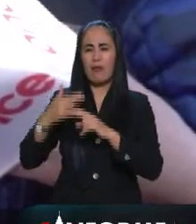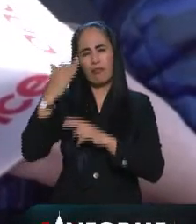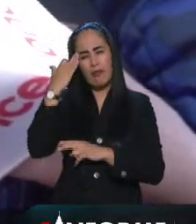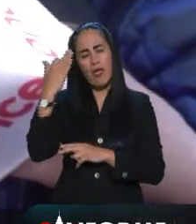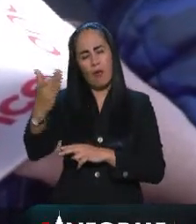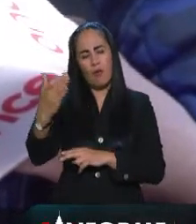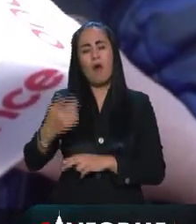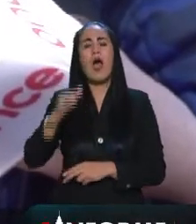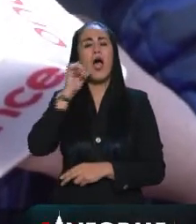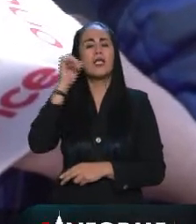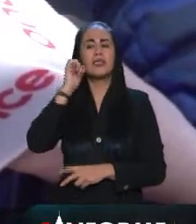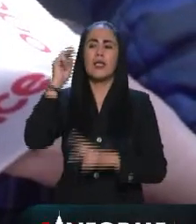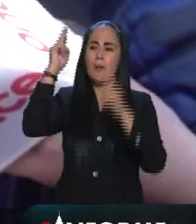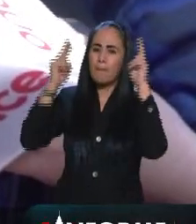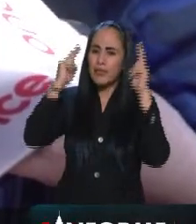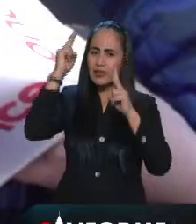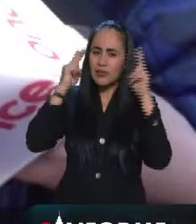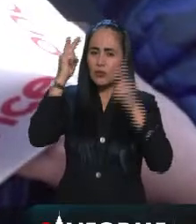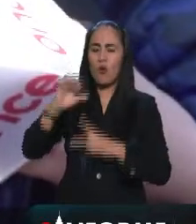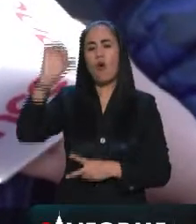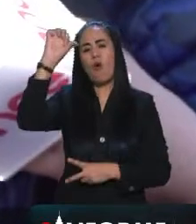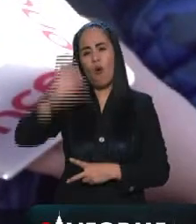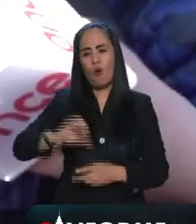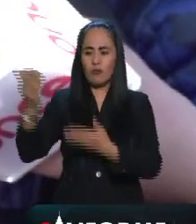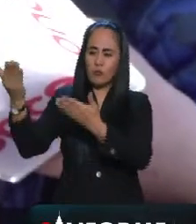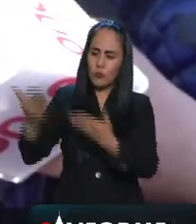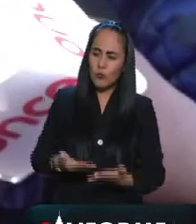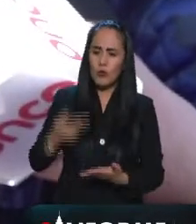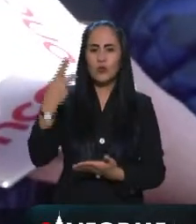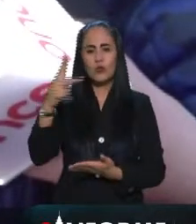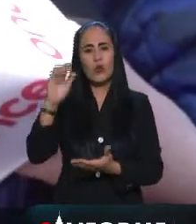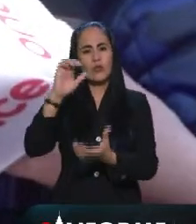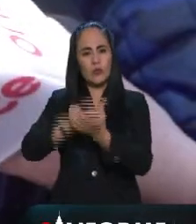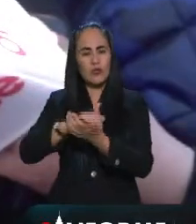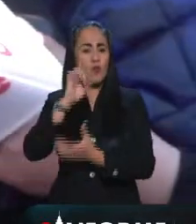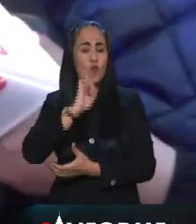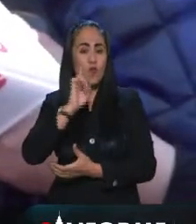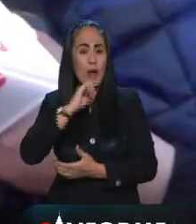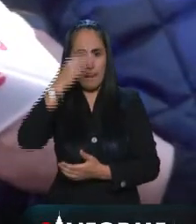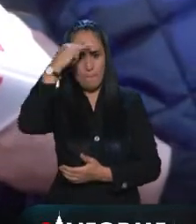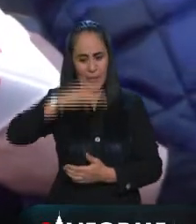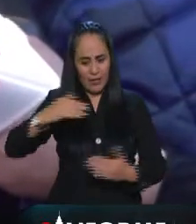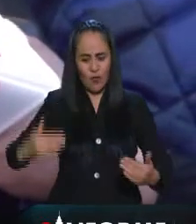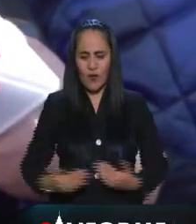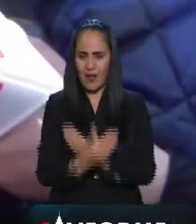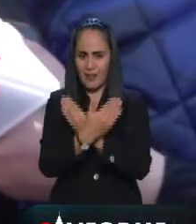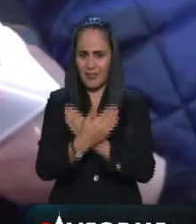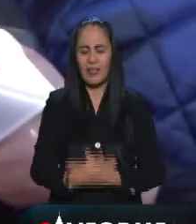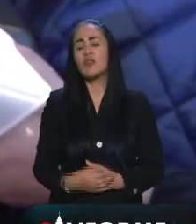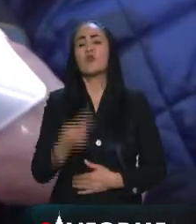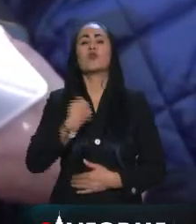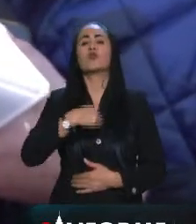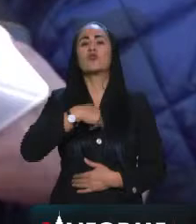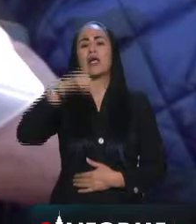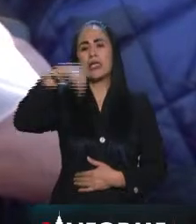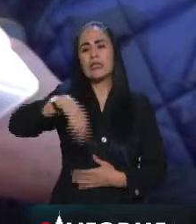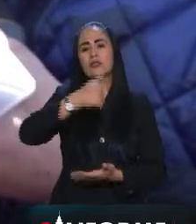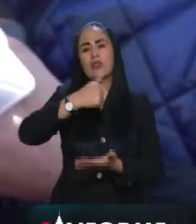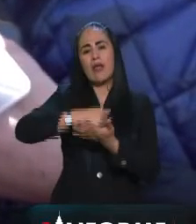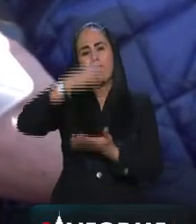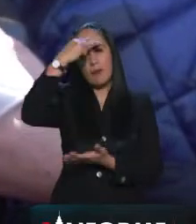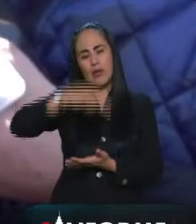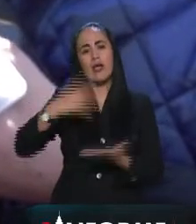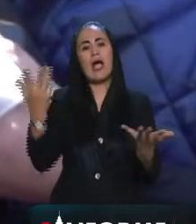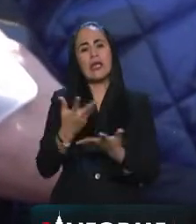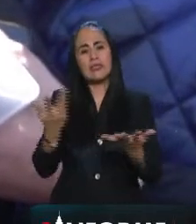presidente de la república y hoy lo recibimos con su esposa que es mexicana y le platicamos lo que estamos haciendo en la ciudad y lo que significa